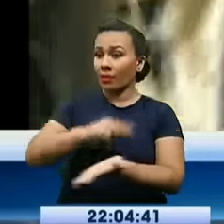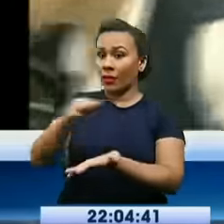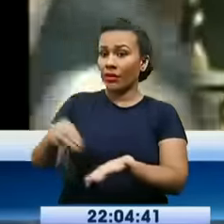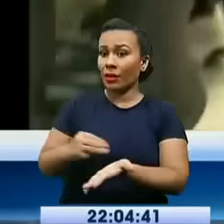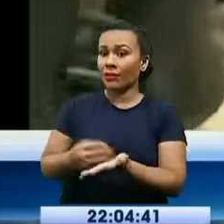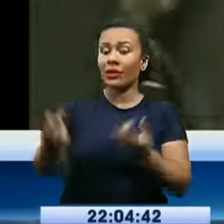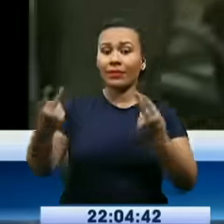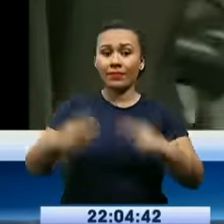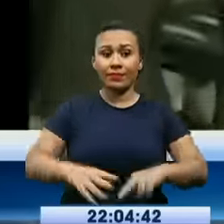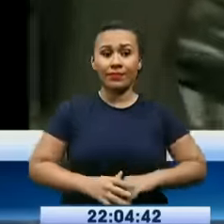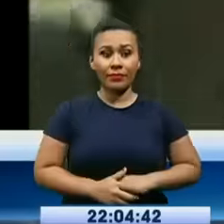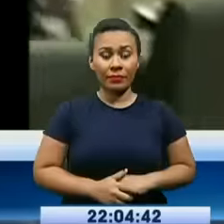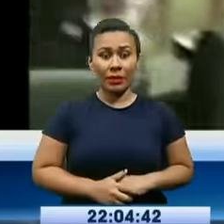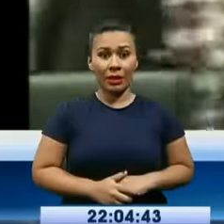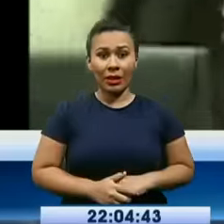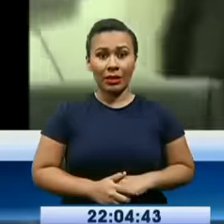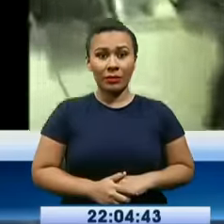capital.